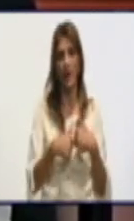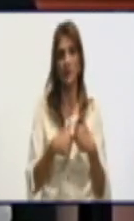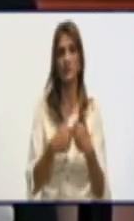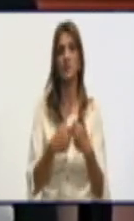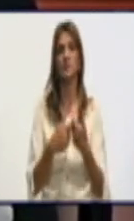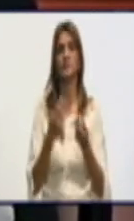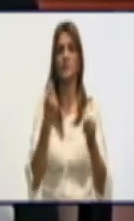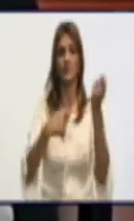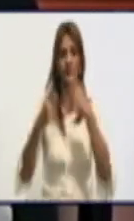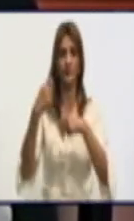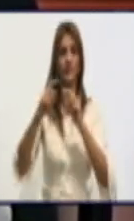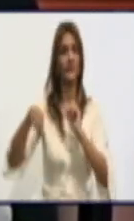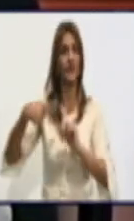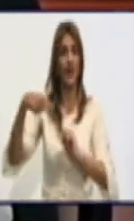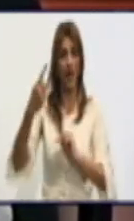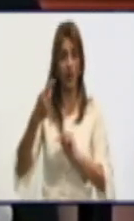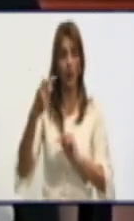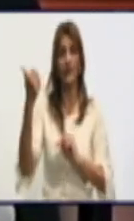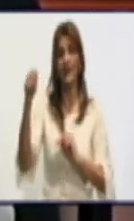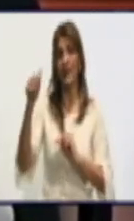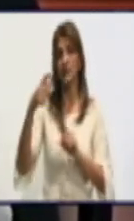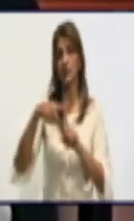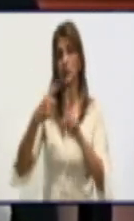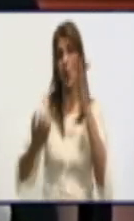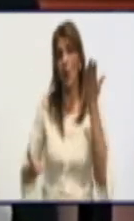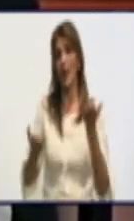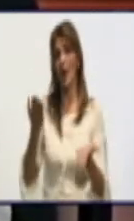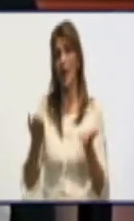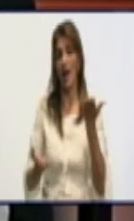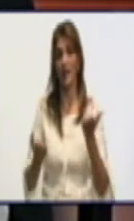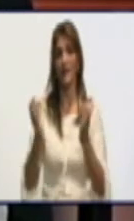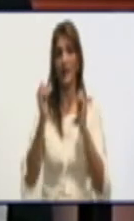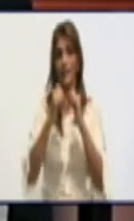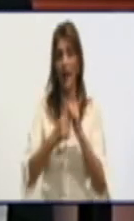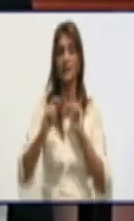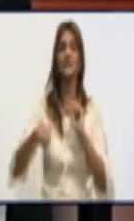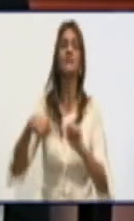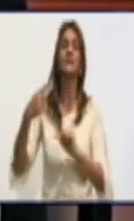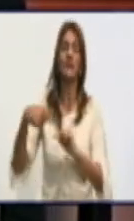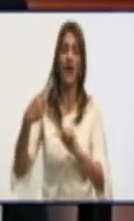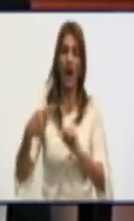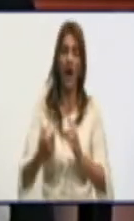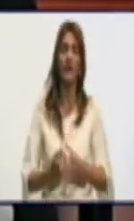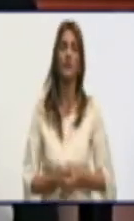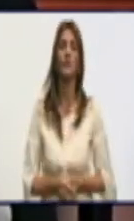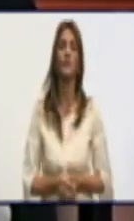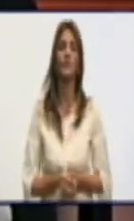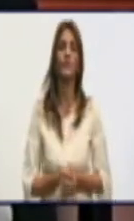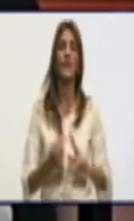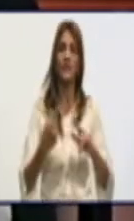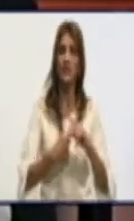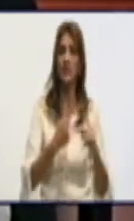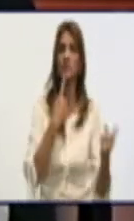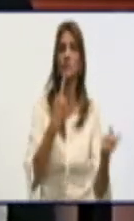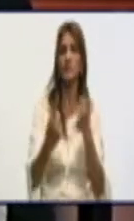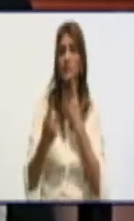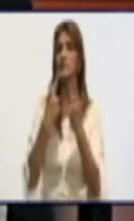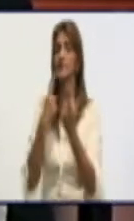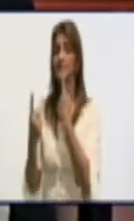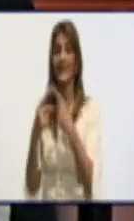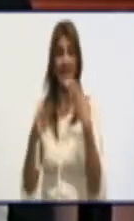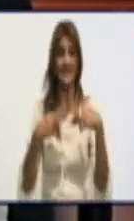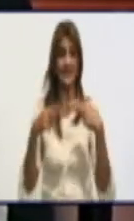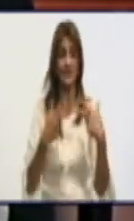de pan diario en toda la provincia y que realmente incluso en las encuestas que aplicamos ahora viernes y sábado